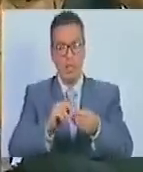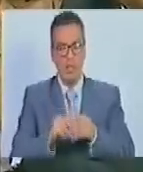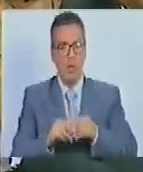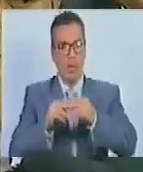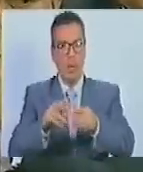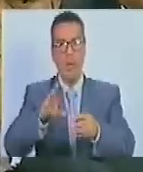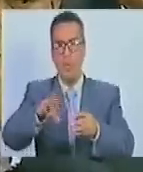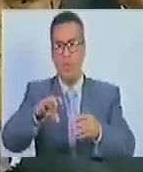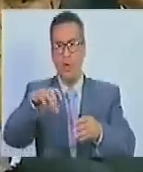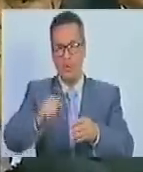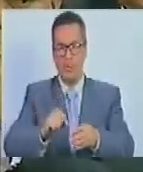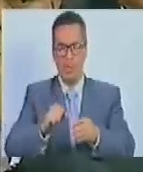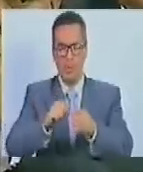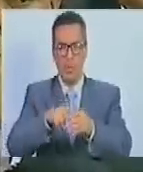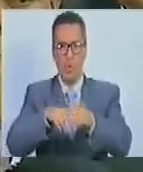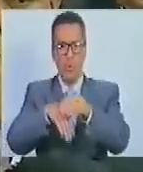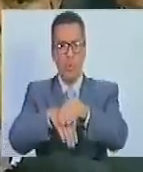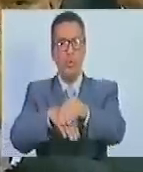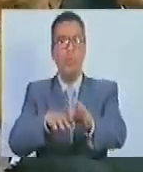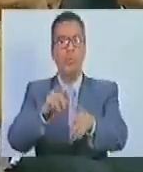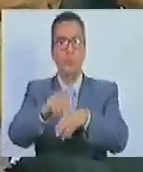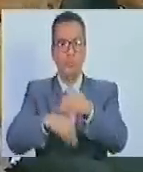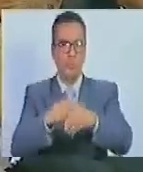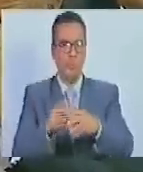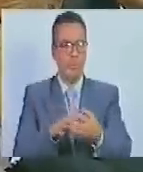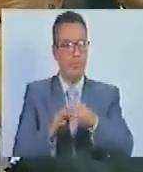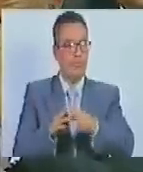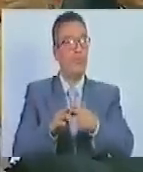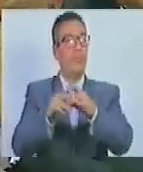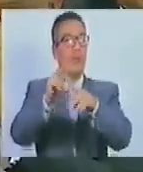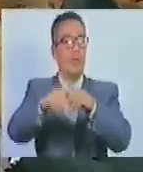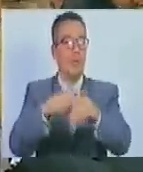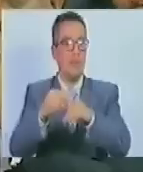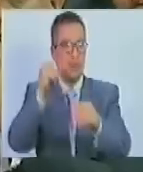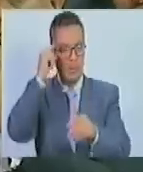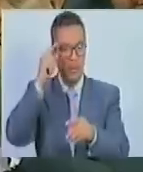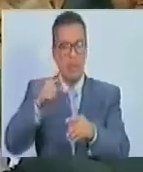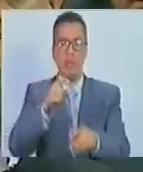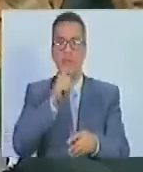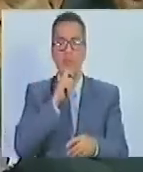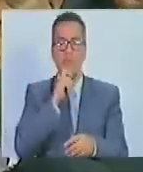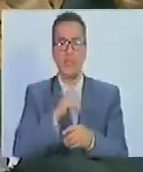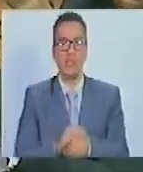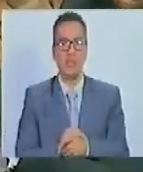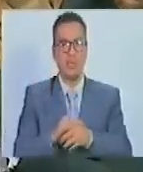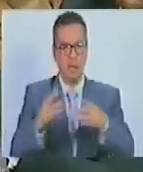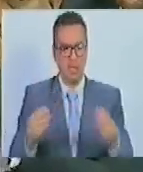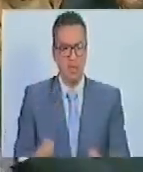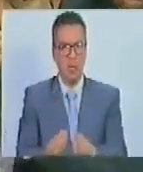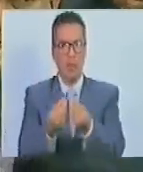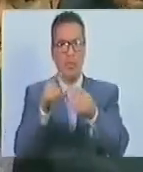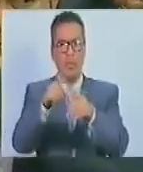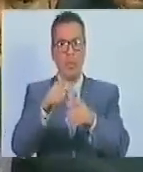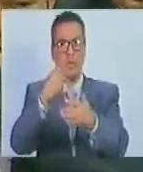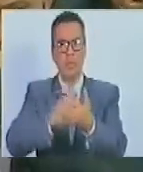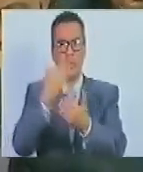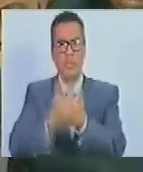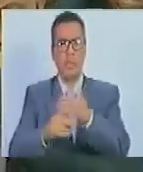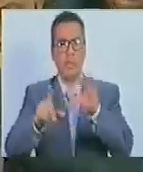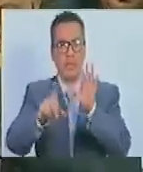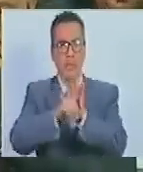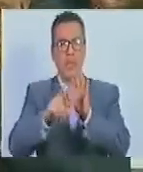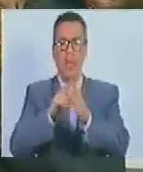comprar un motor a los pescadores para poder comprar sus artes de pesca que cada día se hacen más difíciles acompañamos el proyecto de ley